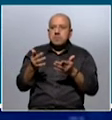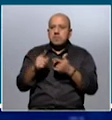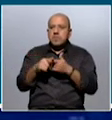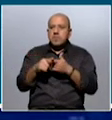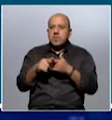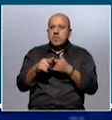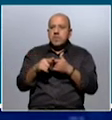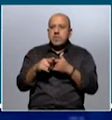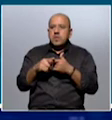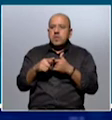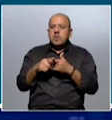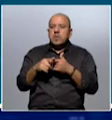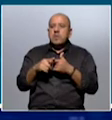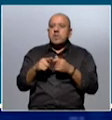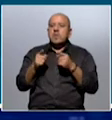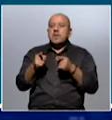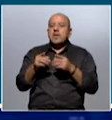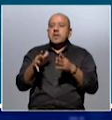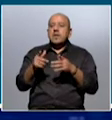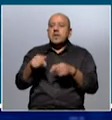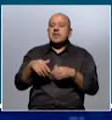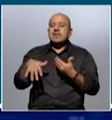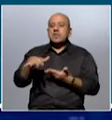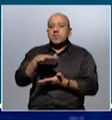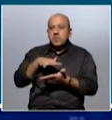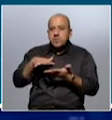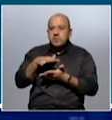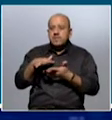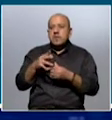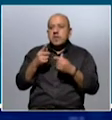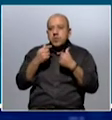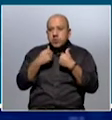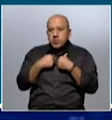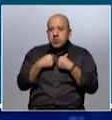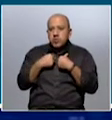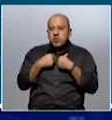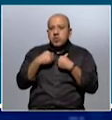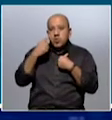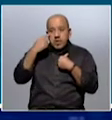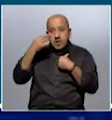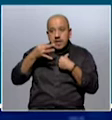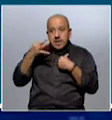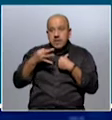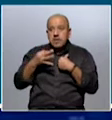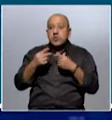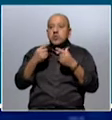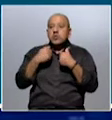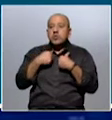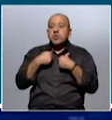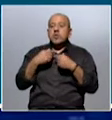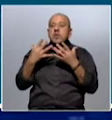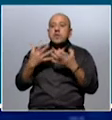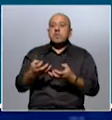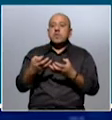enfrentar esta situación. Nosotros, en realidad, lo que queremos llamar la atención